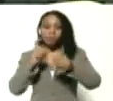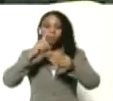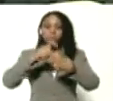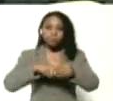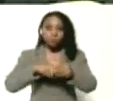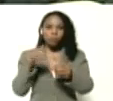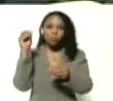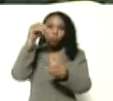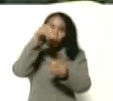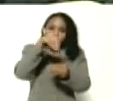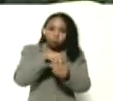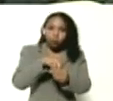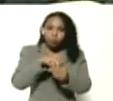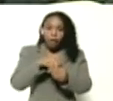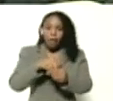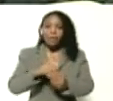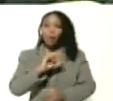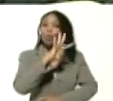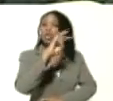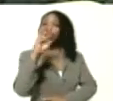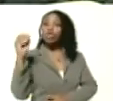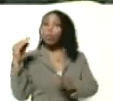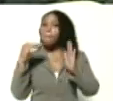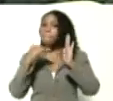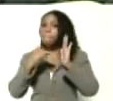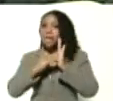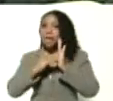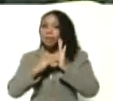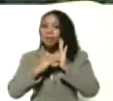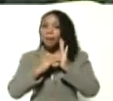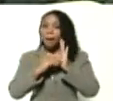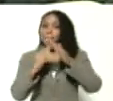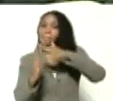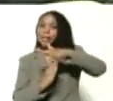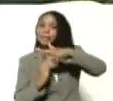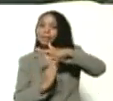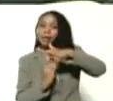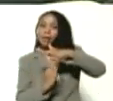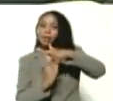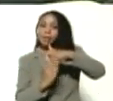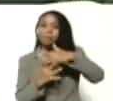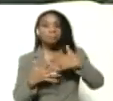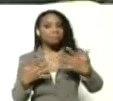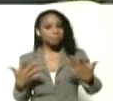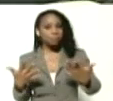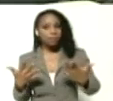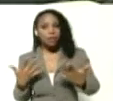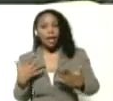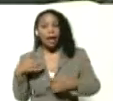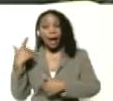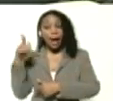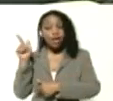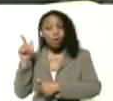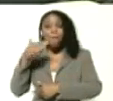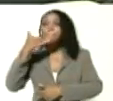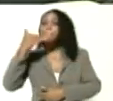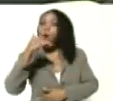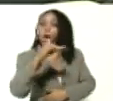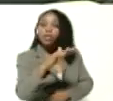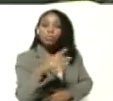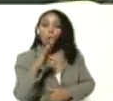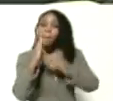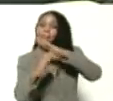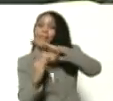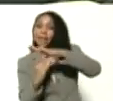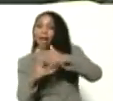e incorporación, de más de cuatrocientos mil bachilleres, que son los próximos bachilleres